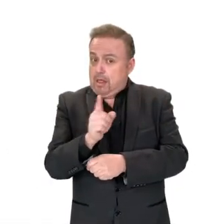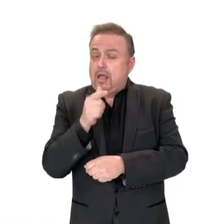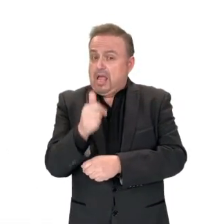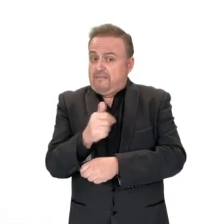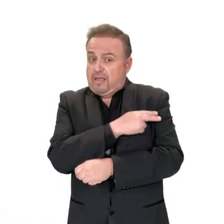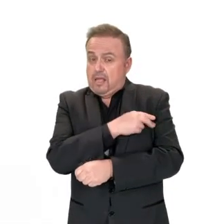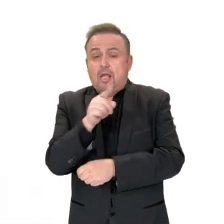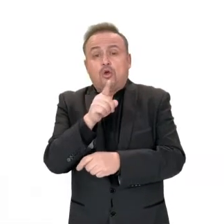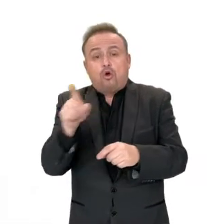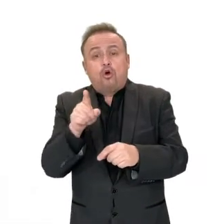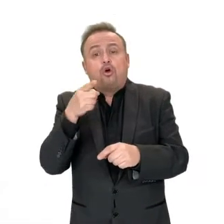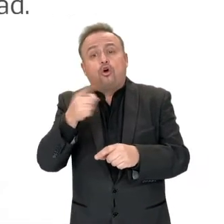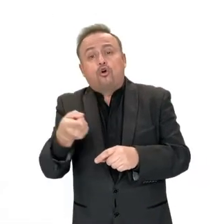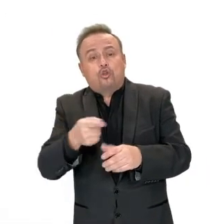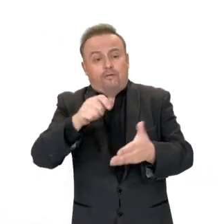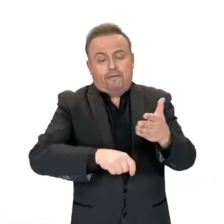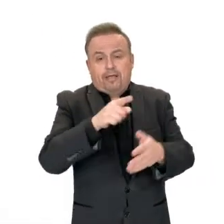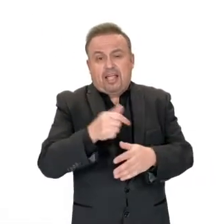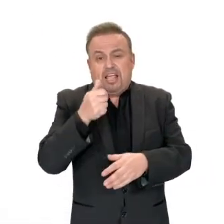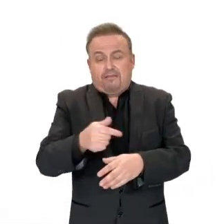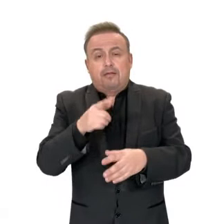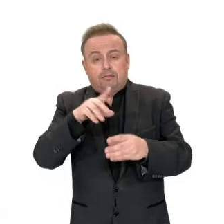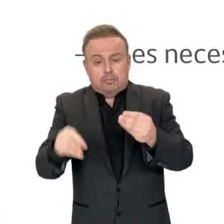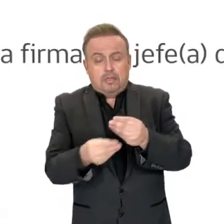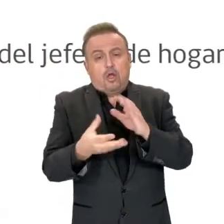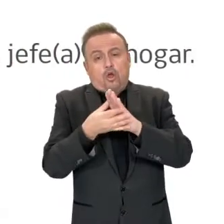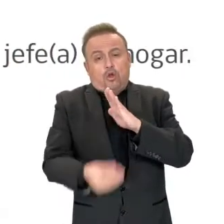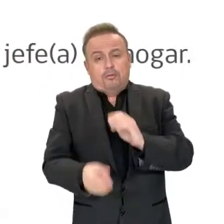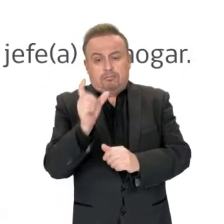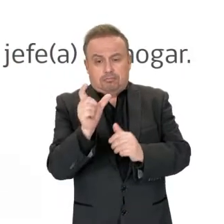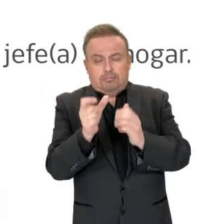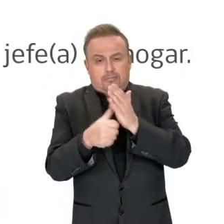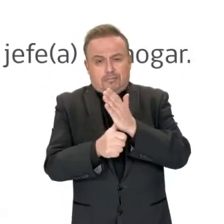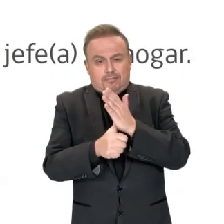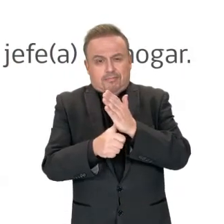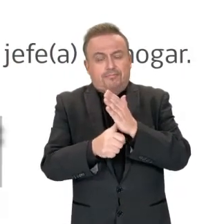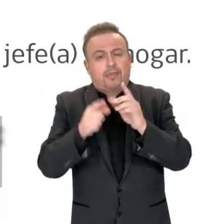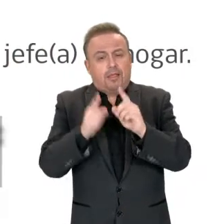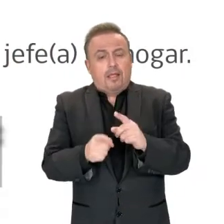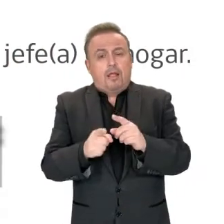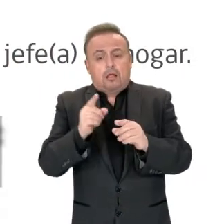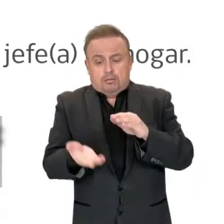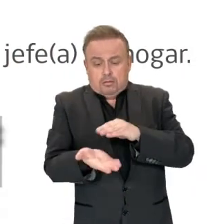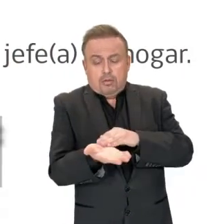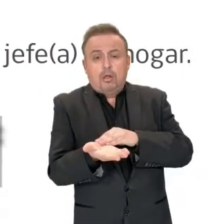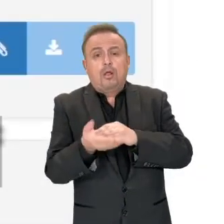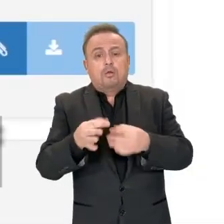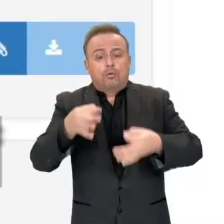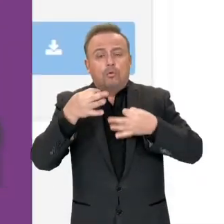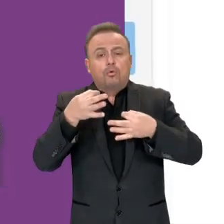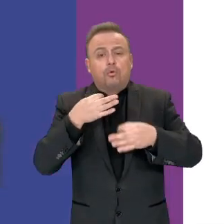eres, deberás firmarlo y también el jefe o jefa de hogar, acompañando la copia de su cédula de identidad. Debes adjuntar un